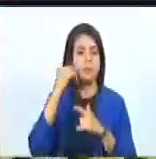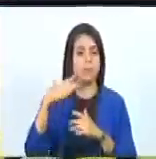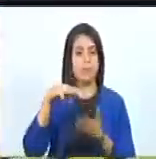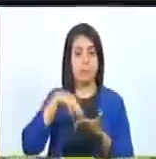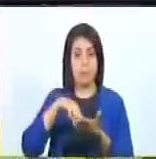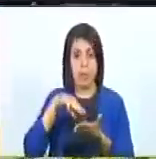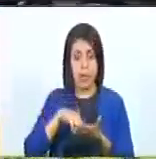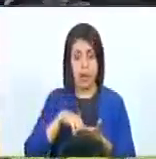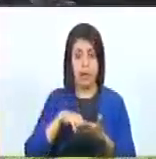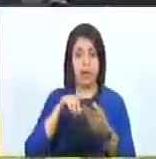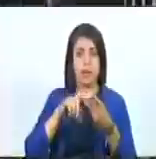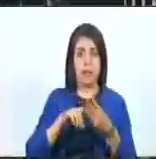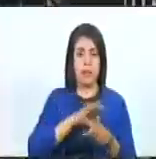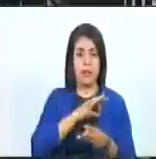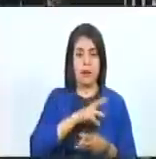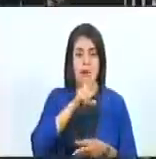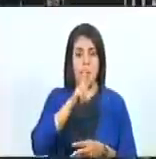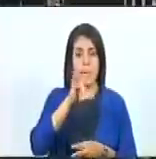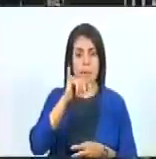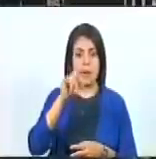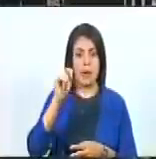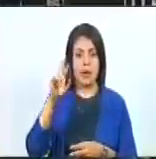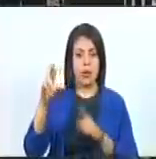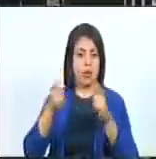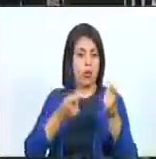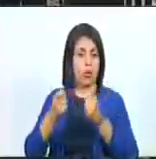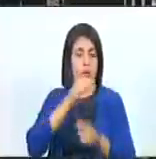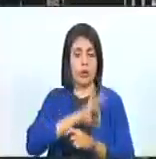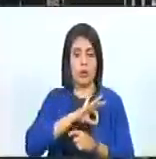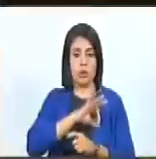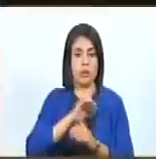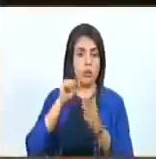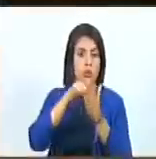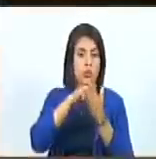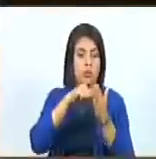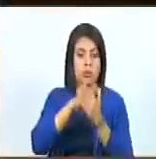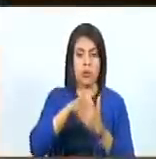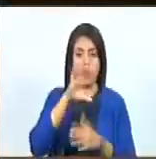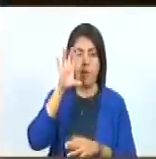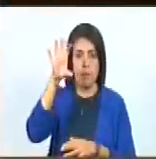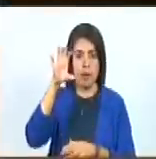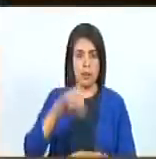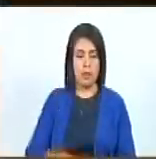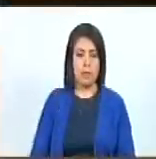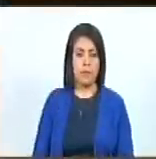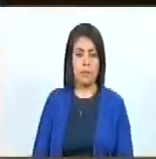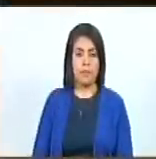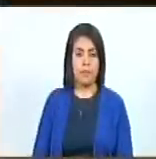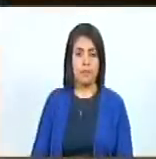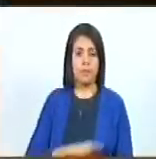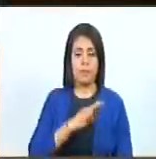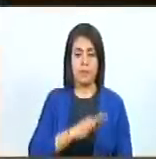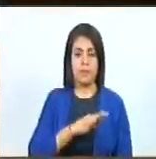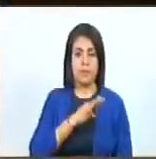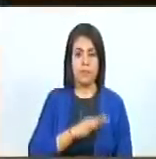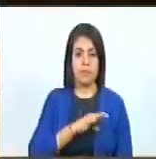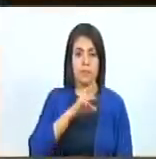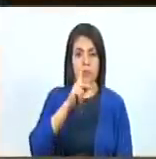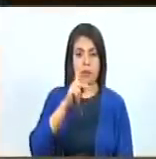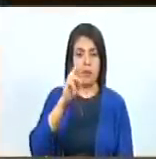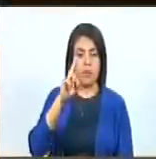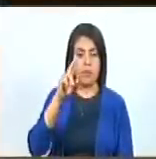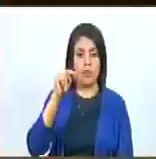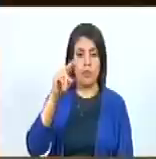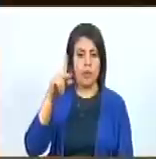Mirandinos. El señor Víctor Justo, Contraloría Social Luchadores de la Patria. El señor Franklin